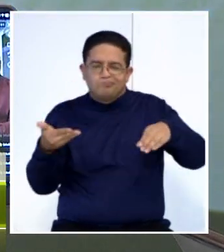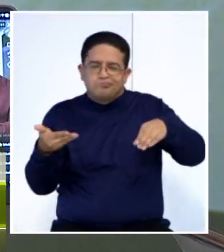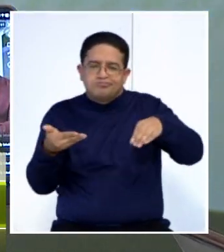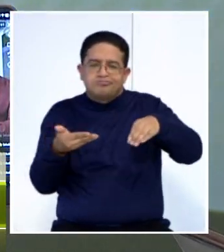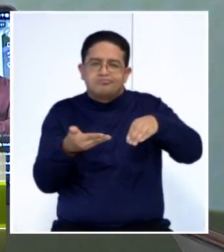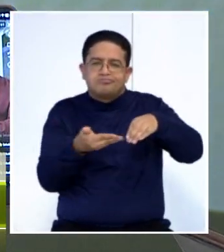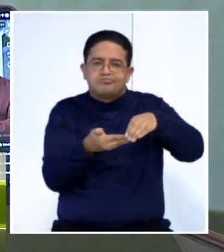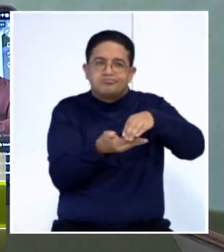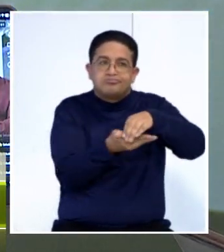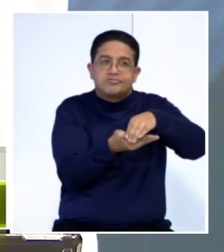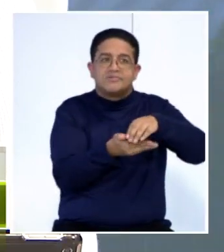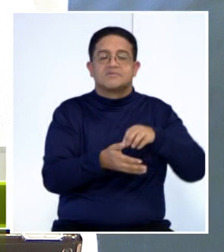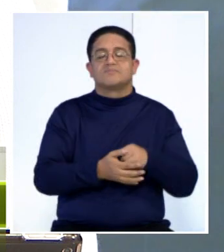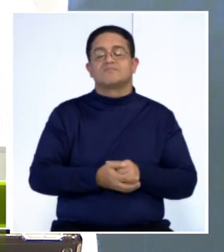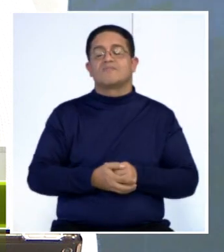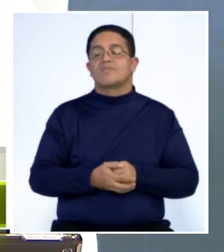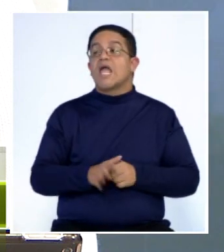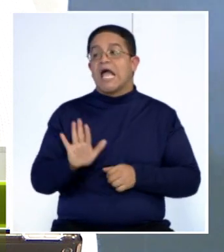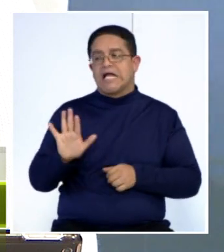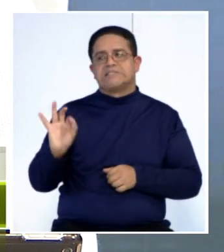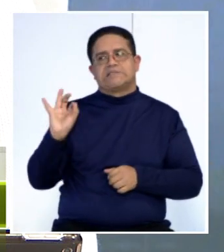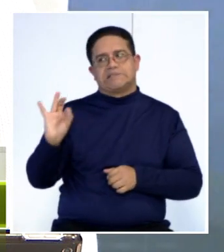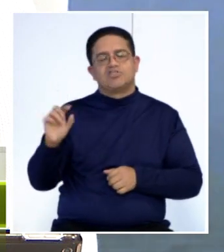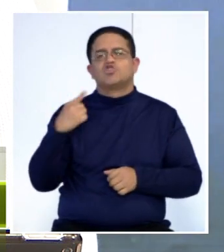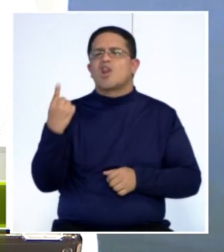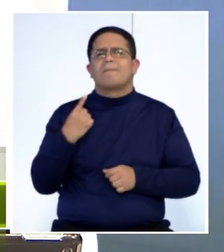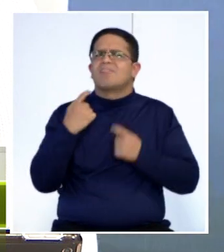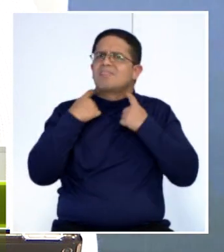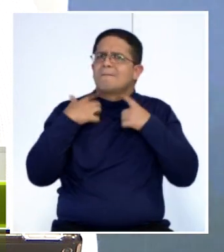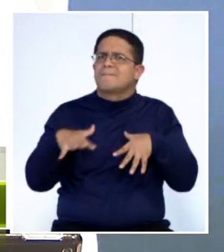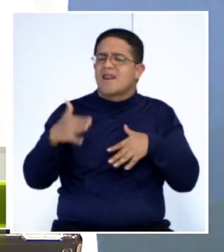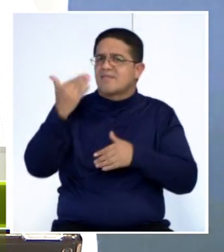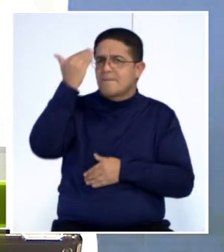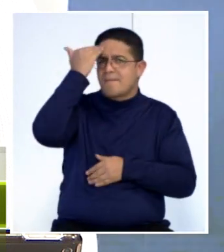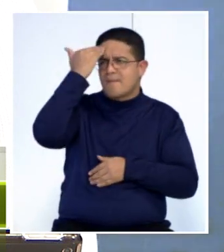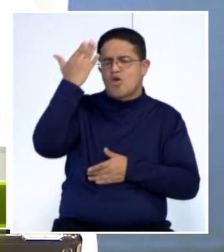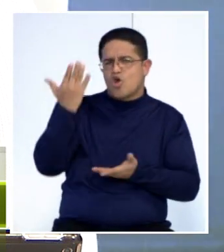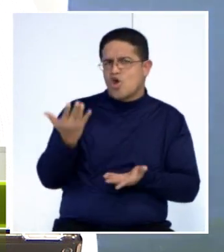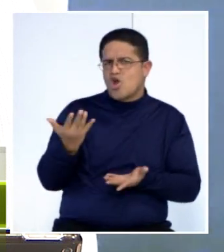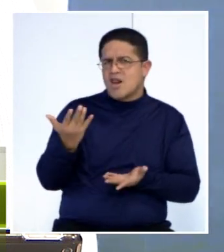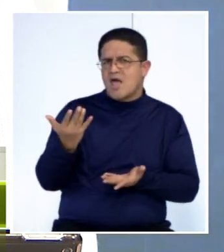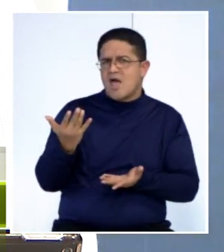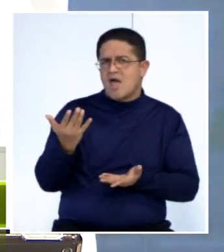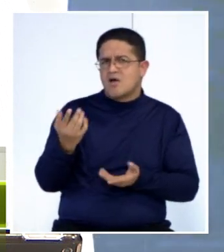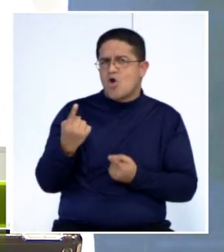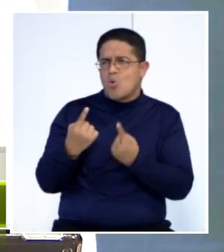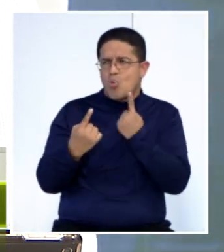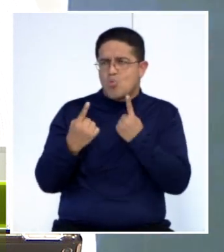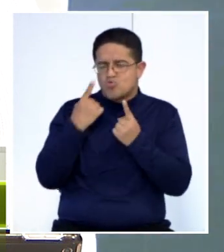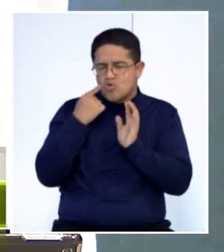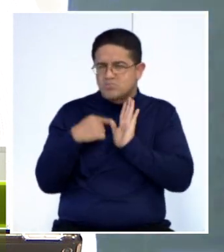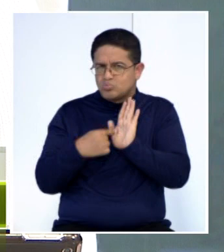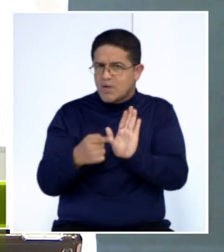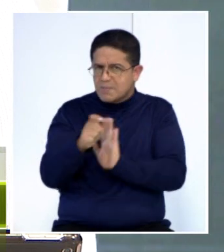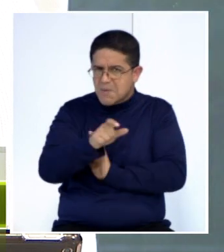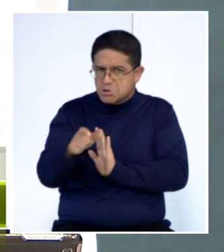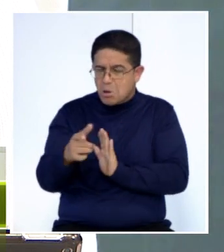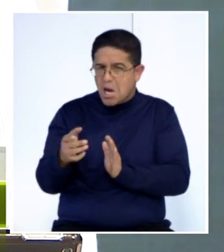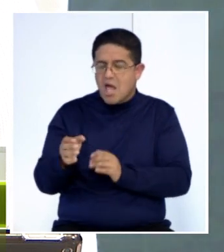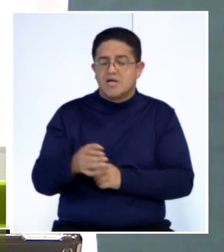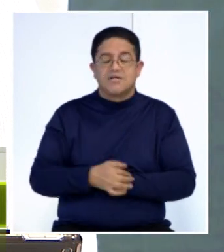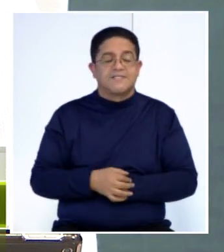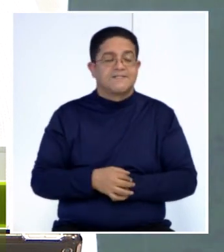magnética en el clasar cerebral. ¿Solamente la pérdida de memoria es uno de los factores que se presentan en estos pacientes?